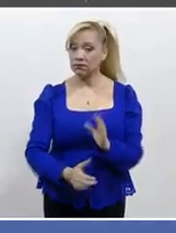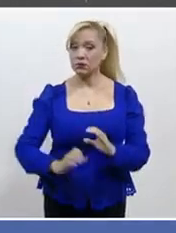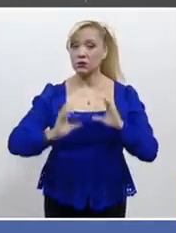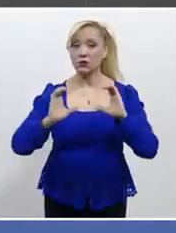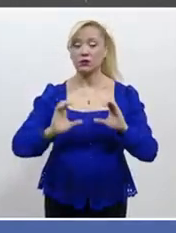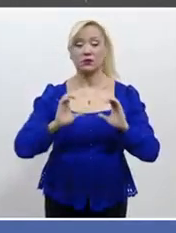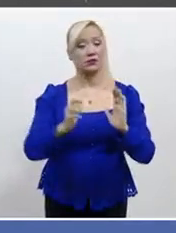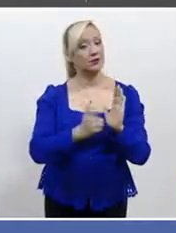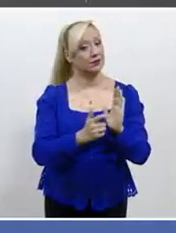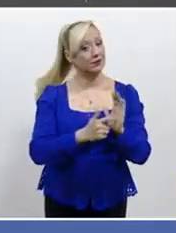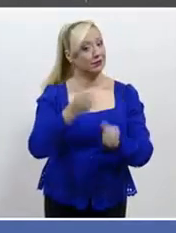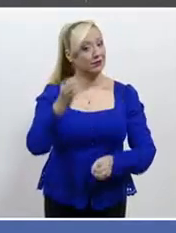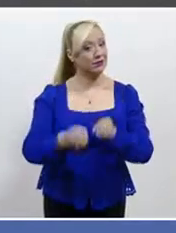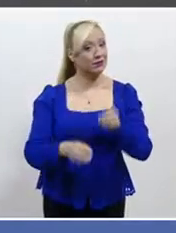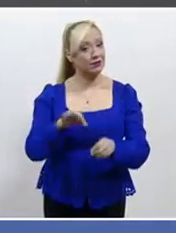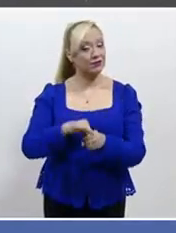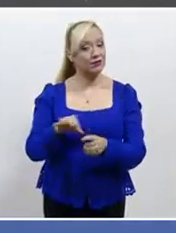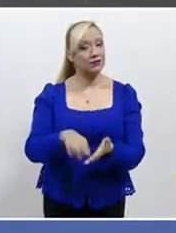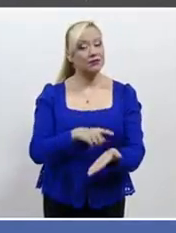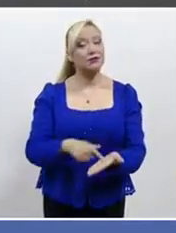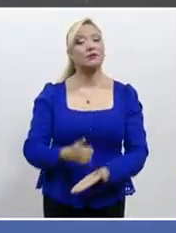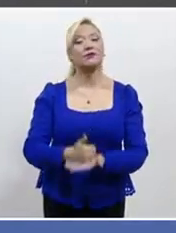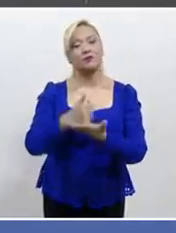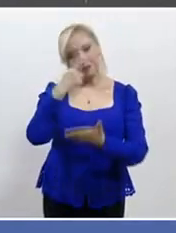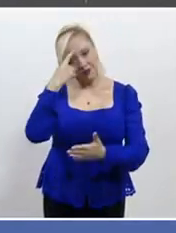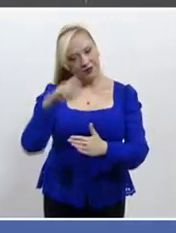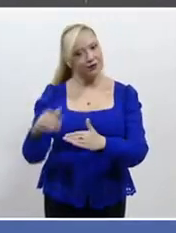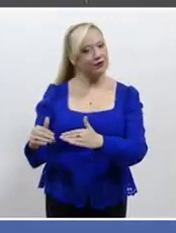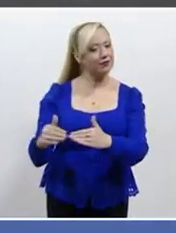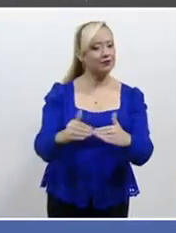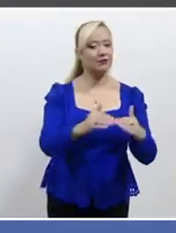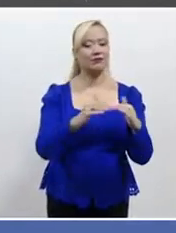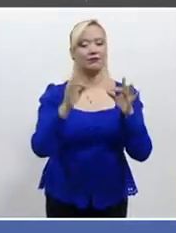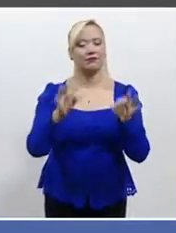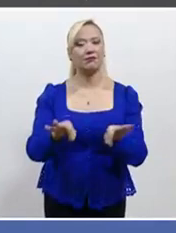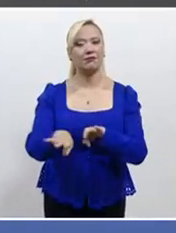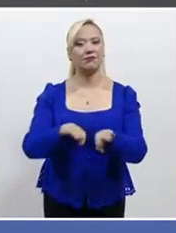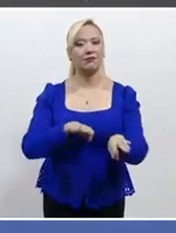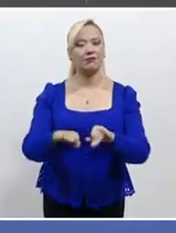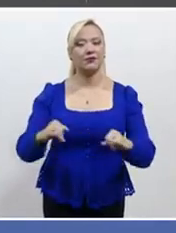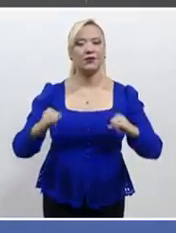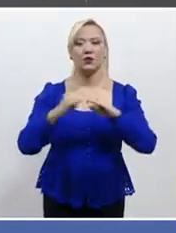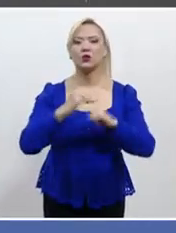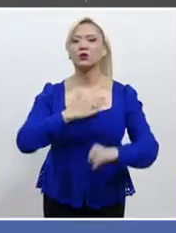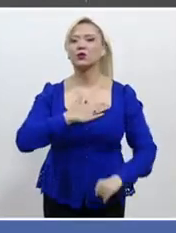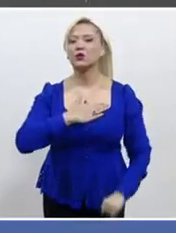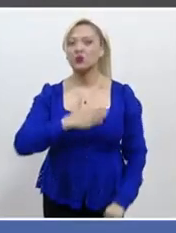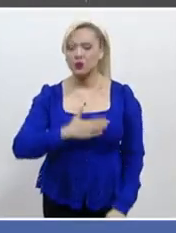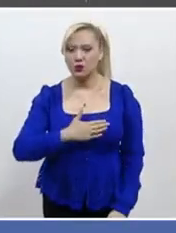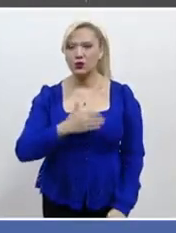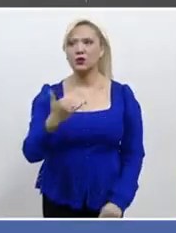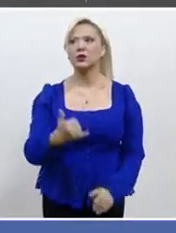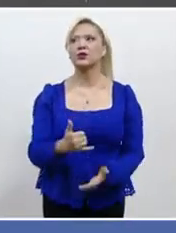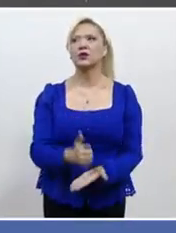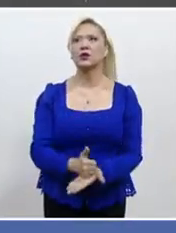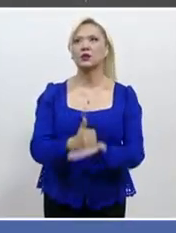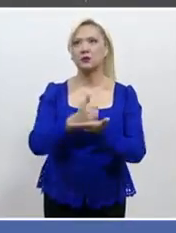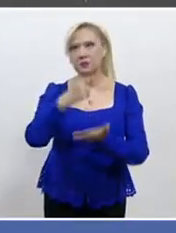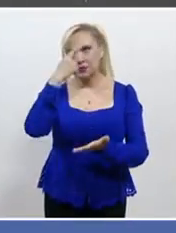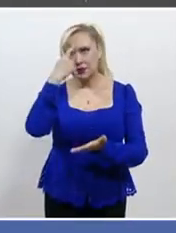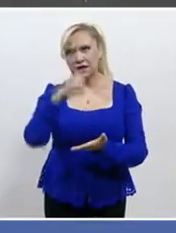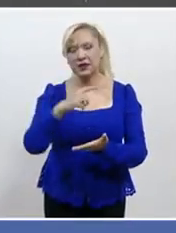tribunales contribuyen a la estabilidad de las instituciones democráticas y ayudan a construir